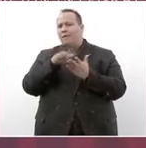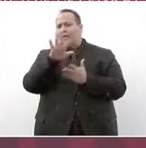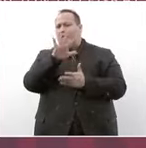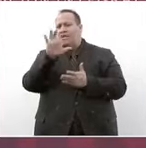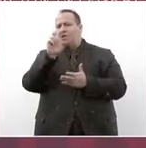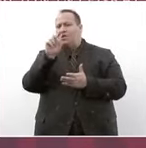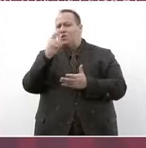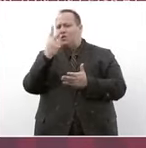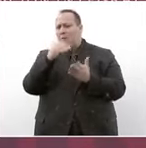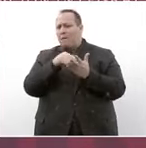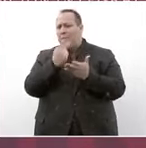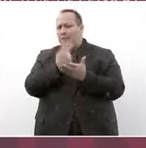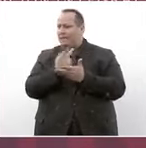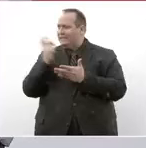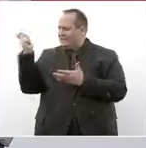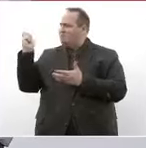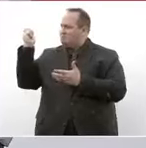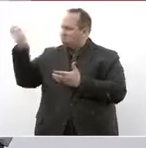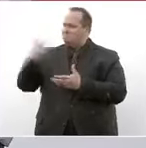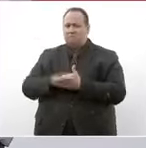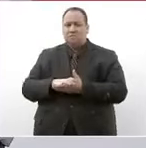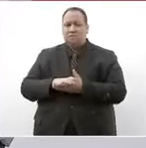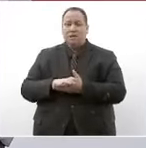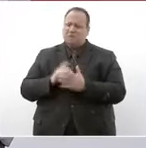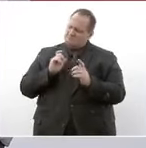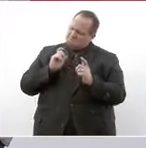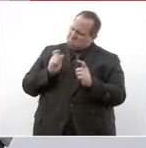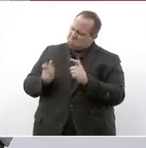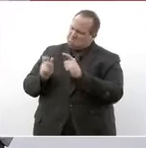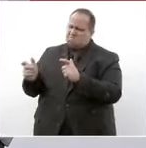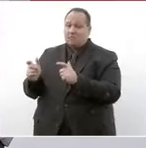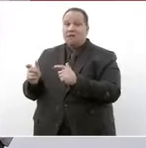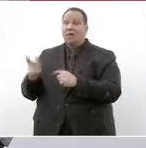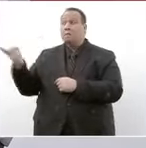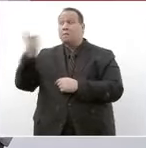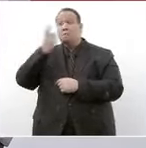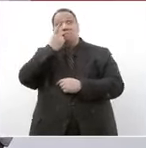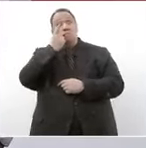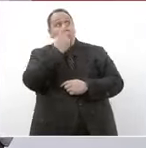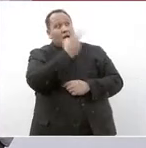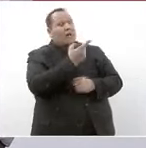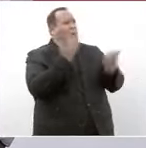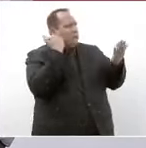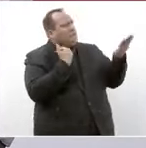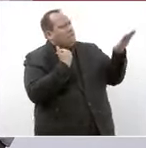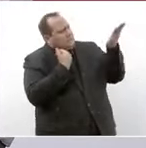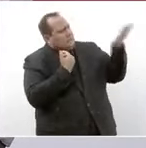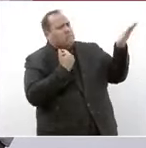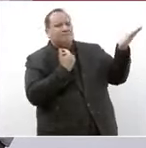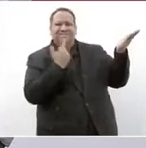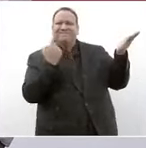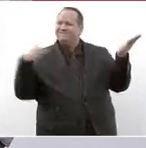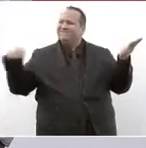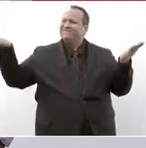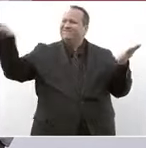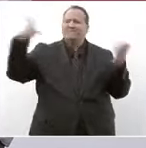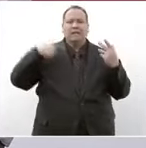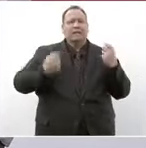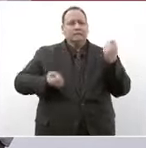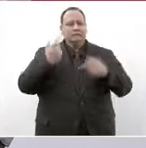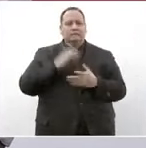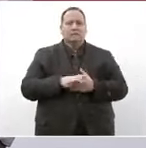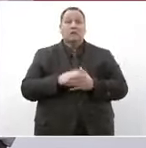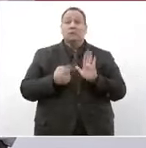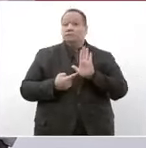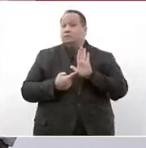quinientos treinta y dos mil pesos se han invertido y esto me lo pidieron algunos de los aquí presentes de que